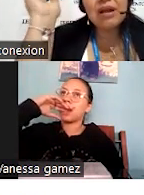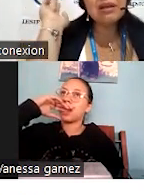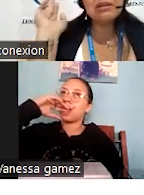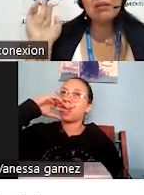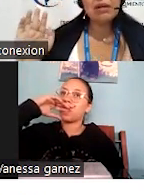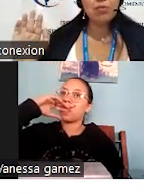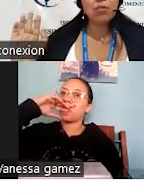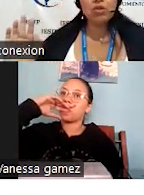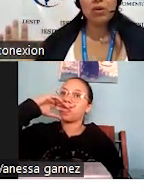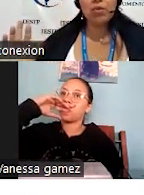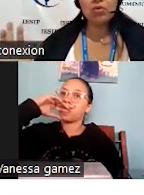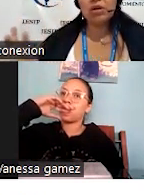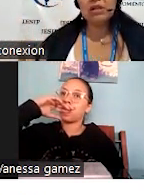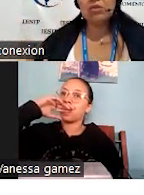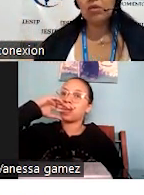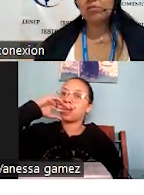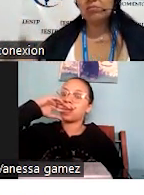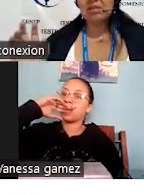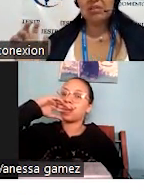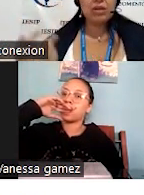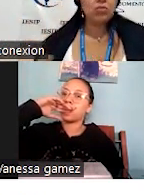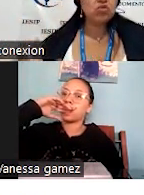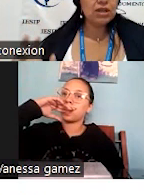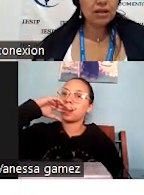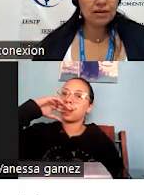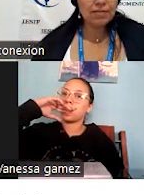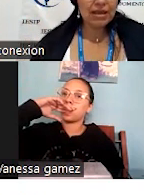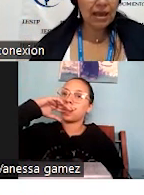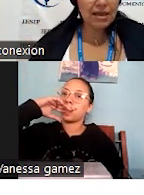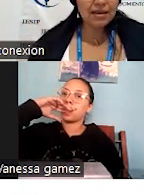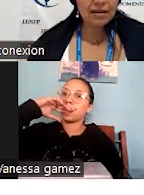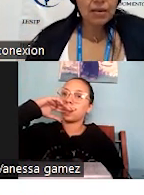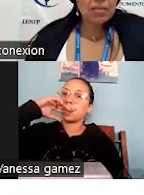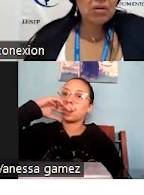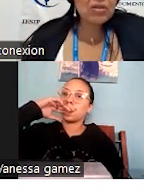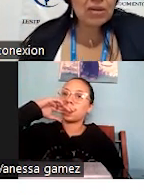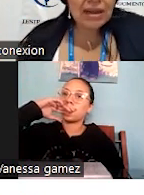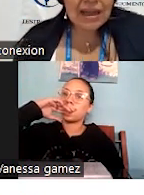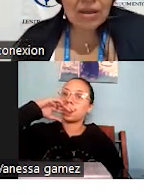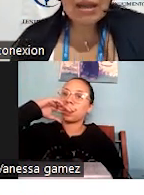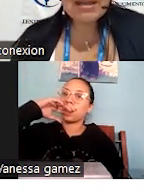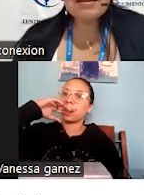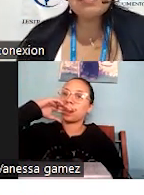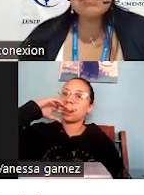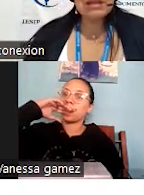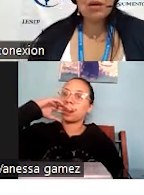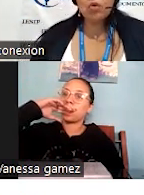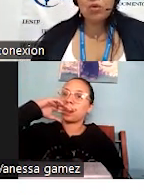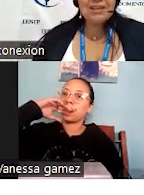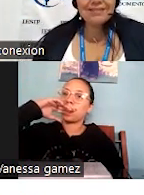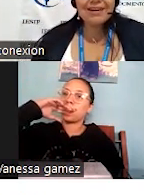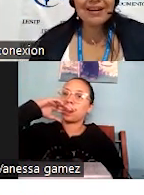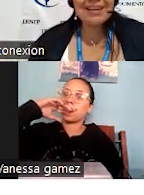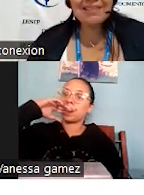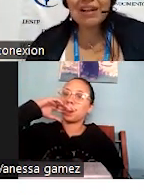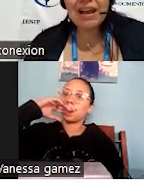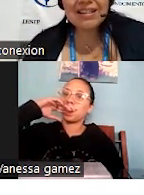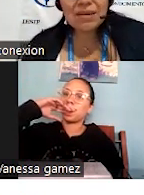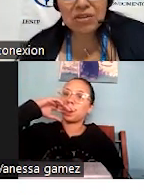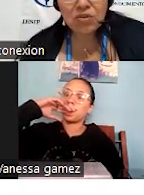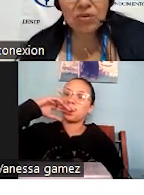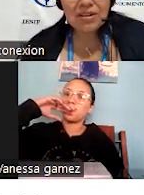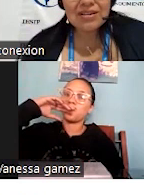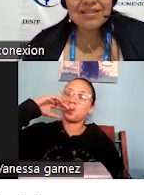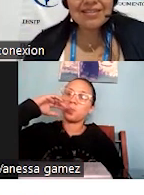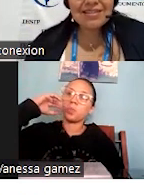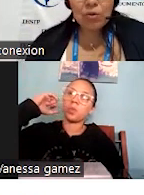TikTok, hay gente, estamos muy nuevos con el TikTok, bueno, hay mucha gente que se maneja ahí, pero bueno, hay otra gente que se maneja con Instagram, y ya está, la